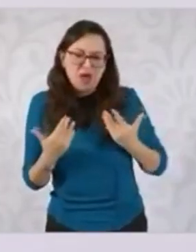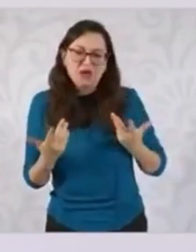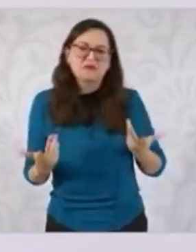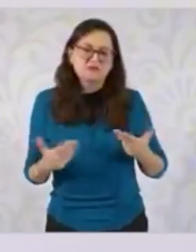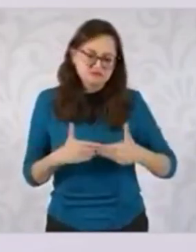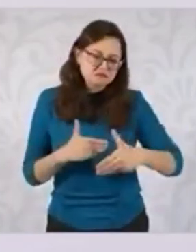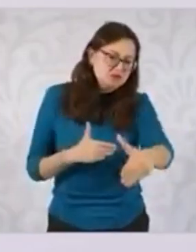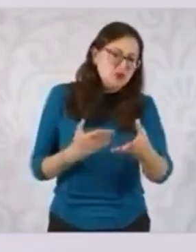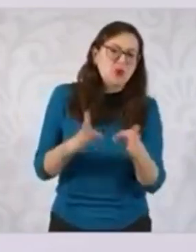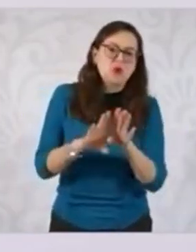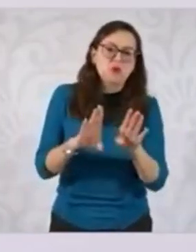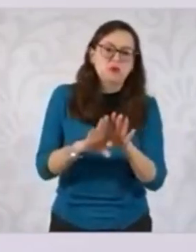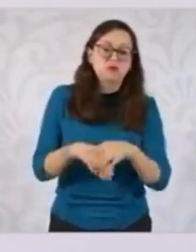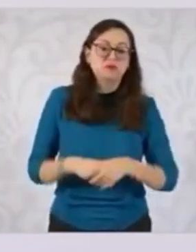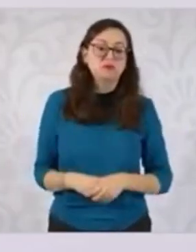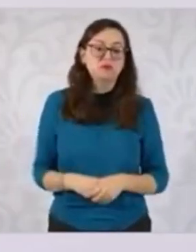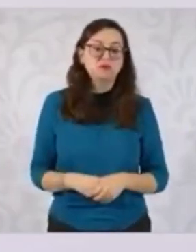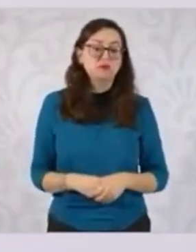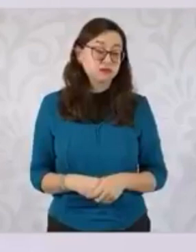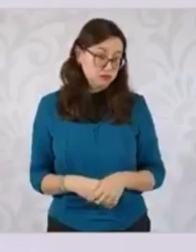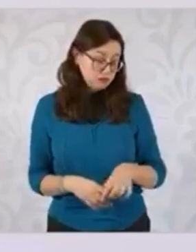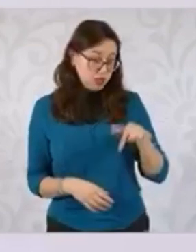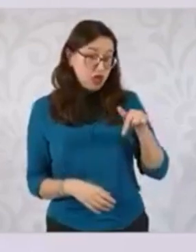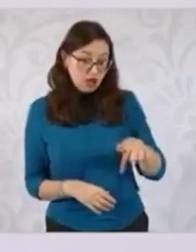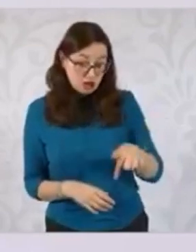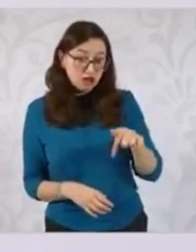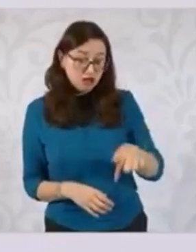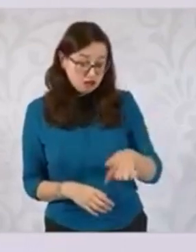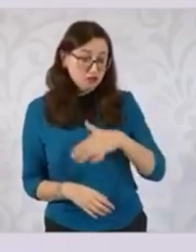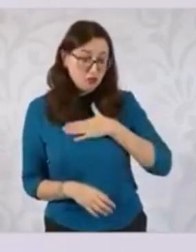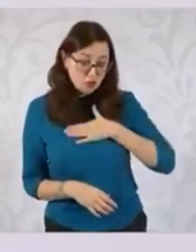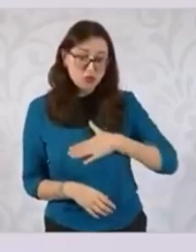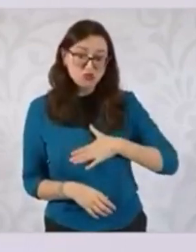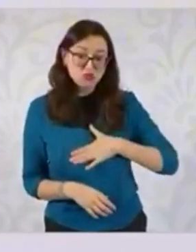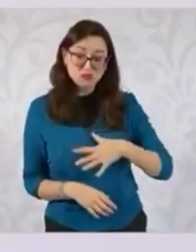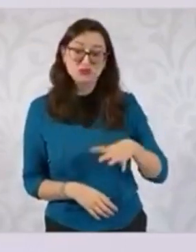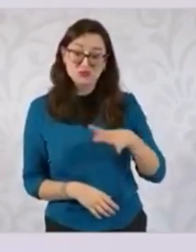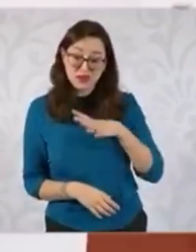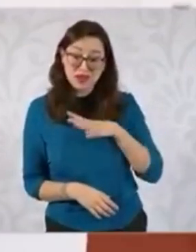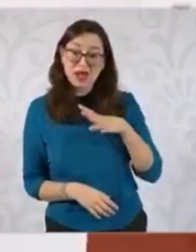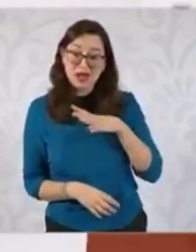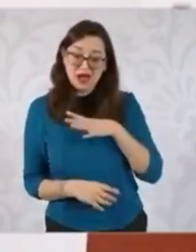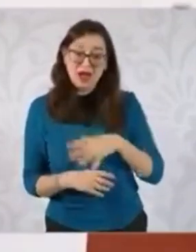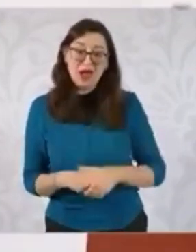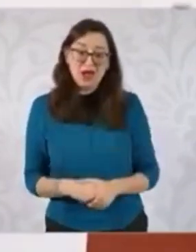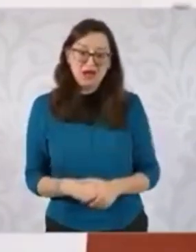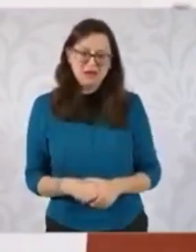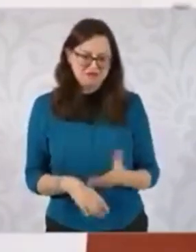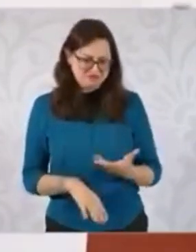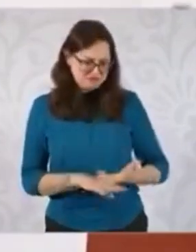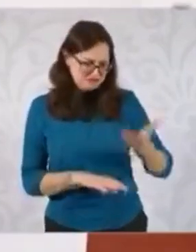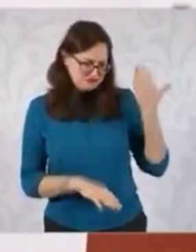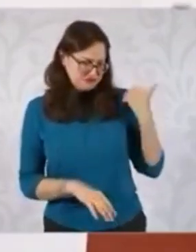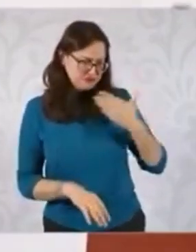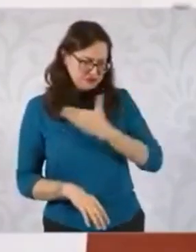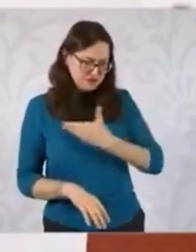cada 15 días el presidente López Obrador presentaba todas las detenciones